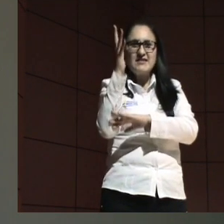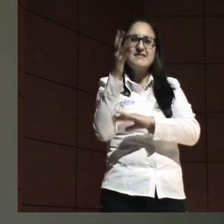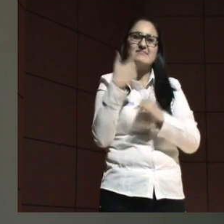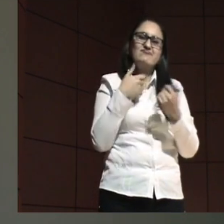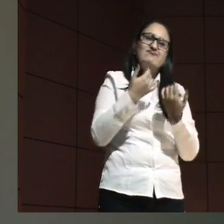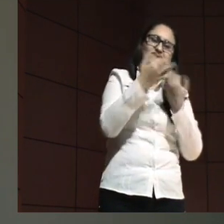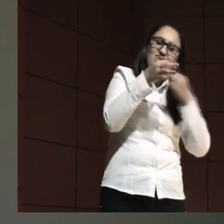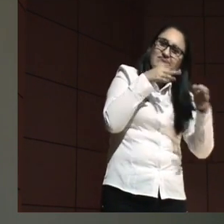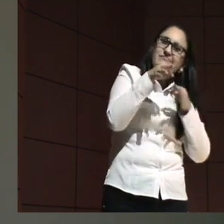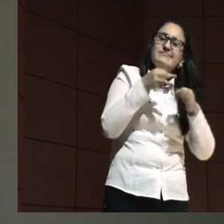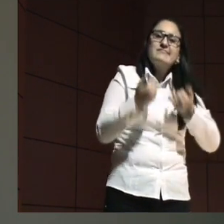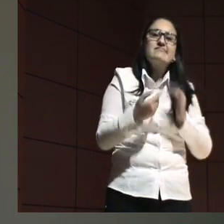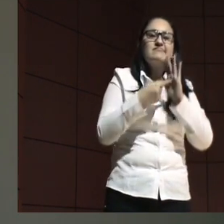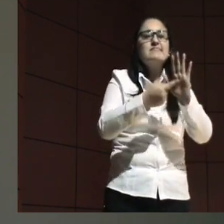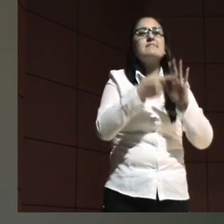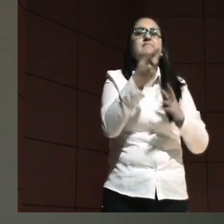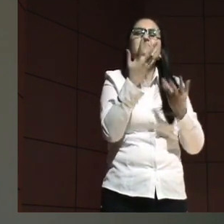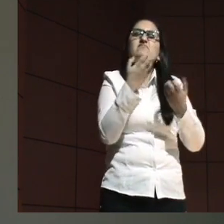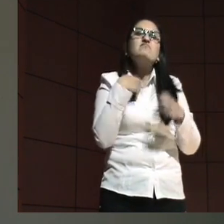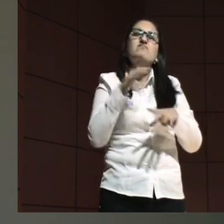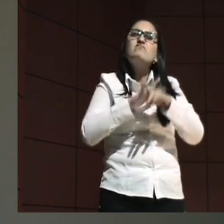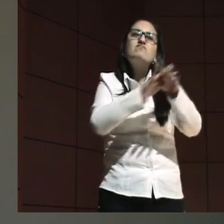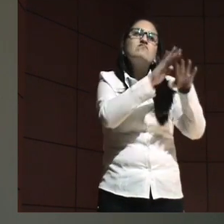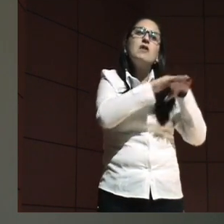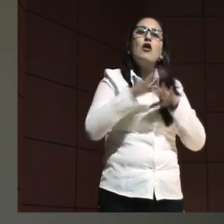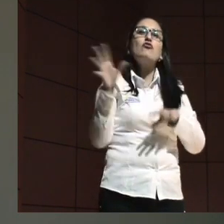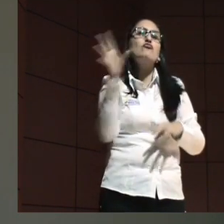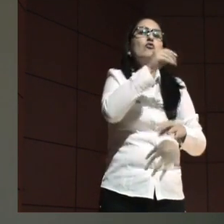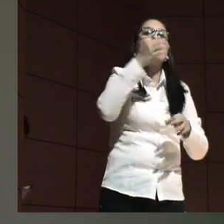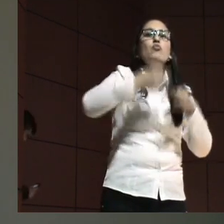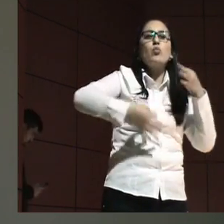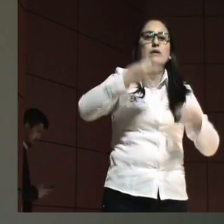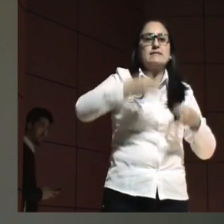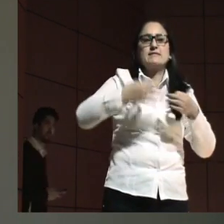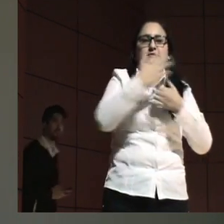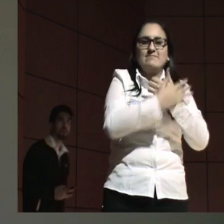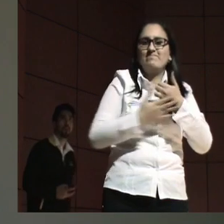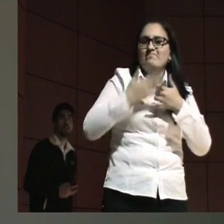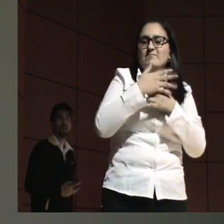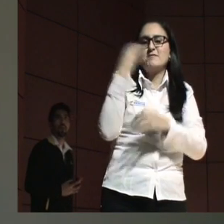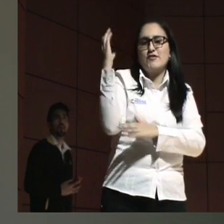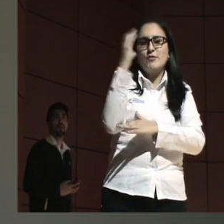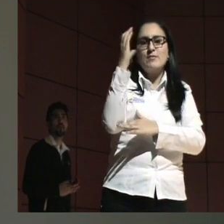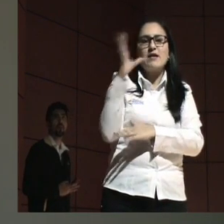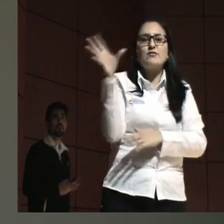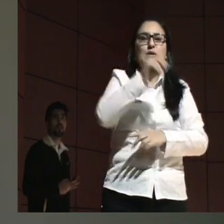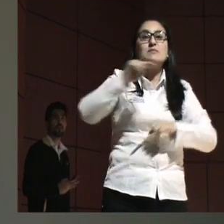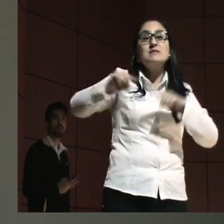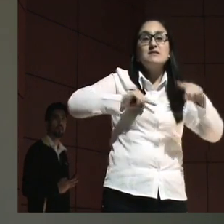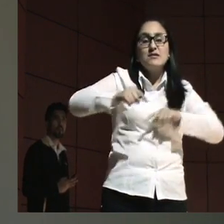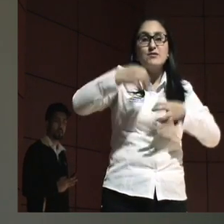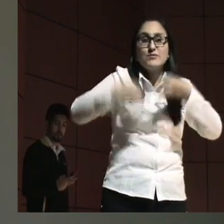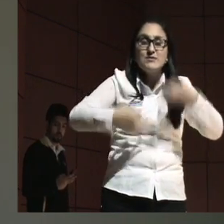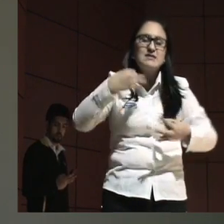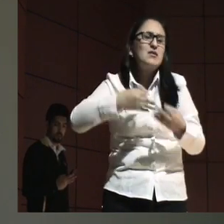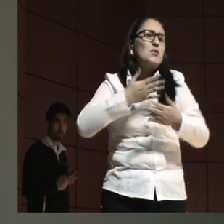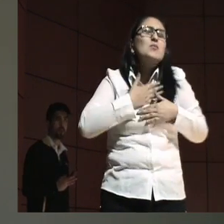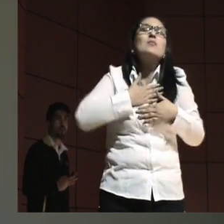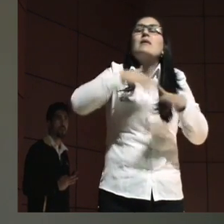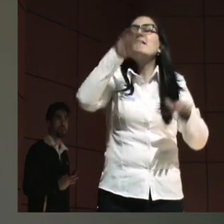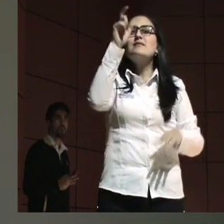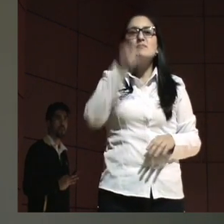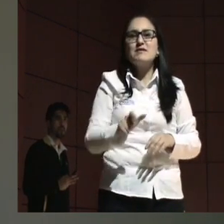esta ponencia queremos realizar es a todos los jueces de la República de Colombia, a todo el administrador de justicia, a cualquier